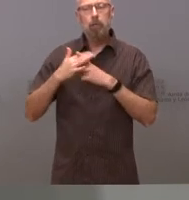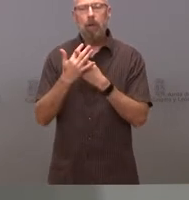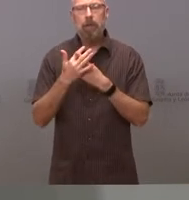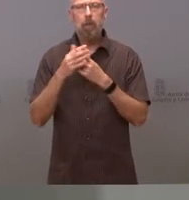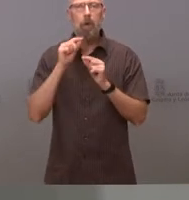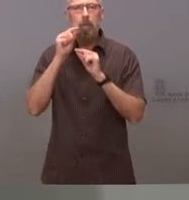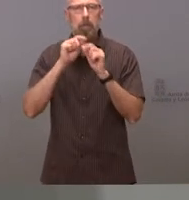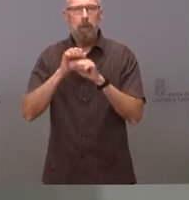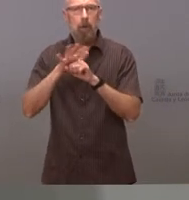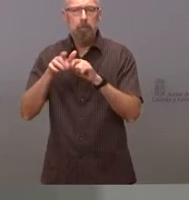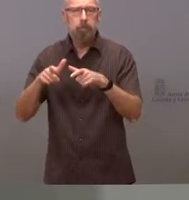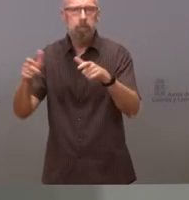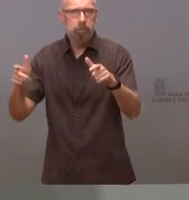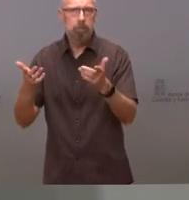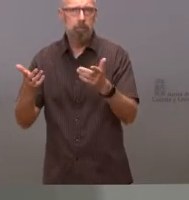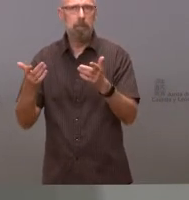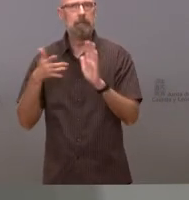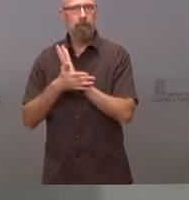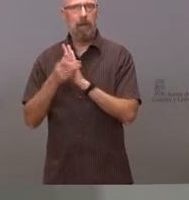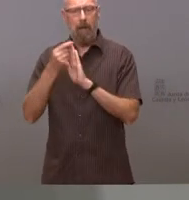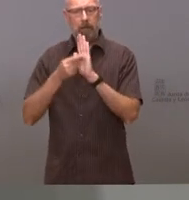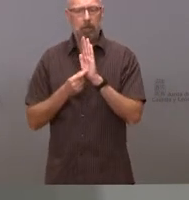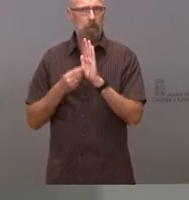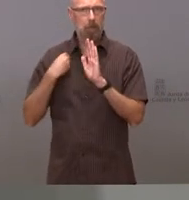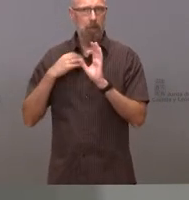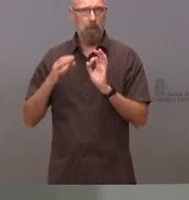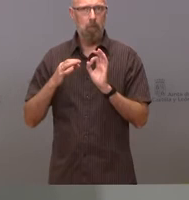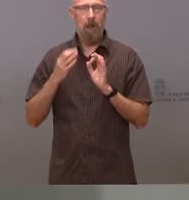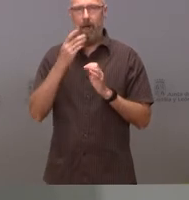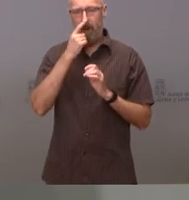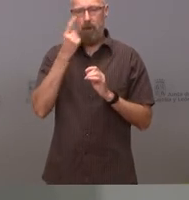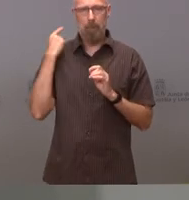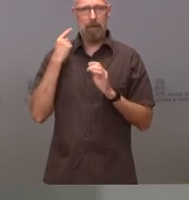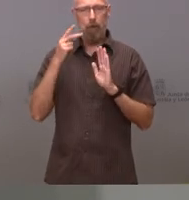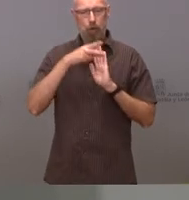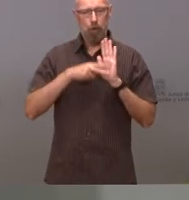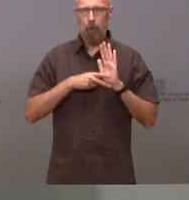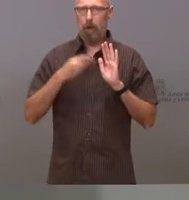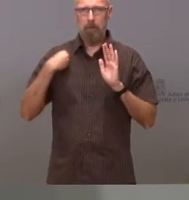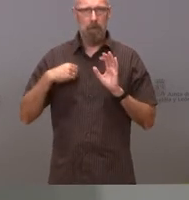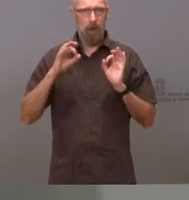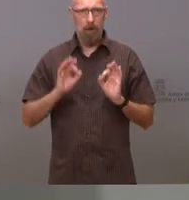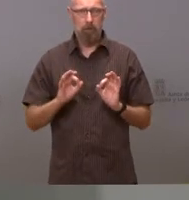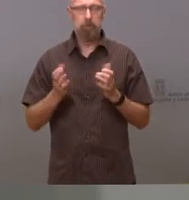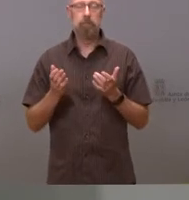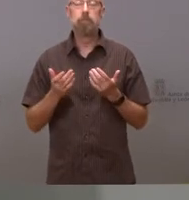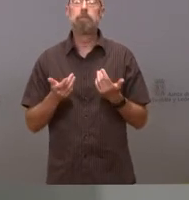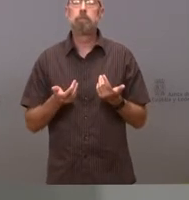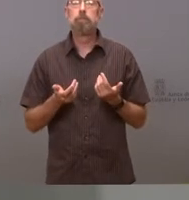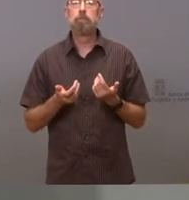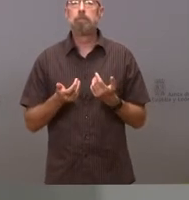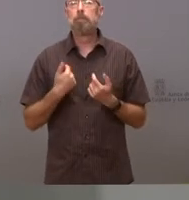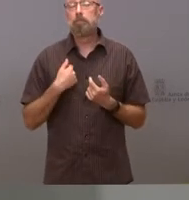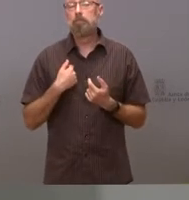porque se mantienen las normas del curso anterior por tanto en principio no parece